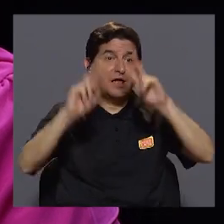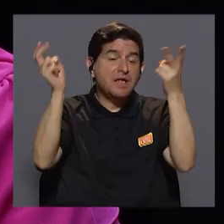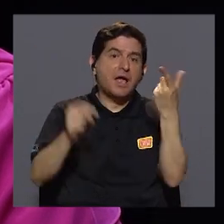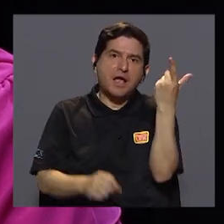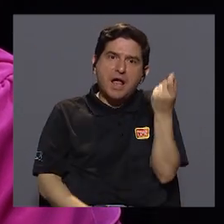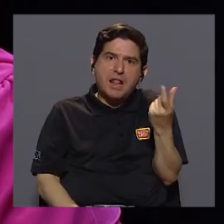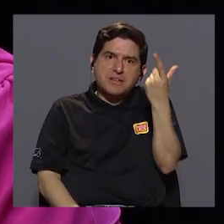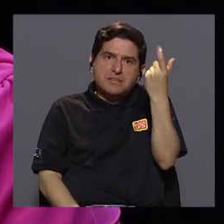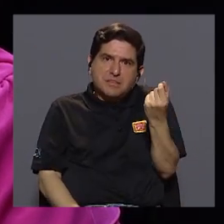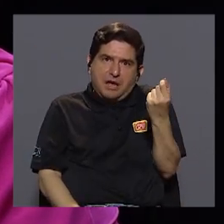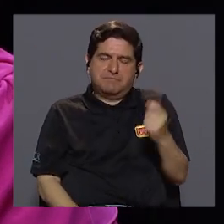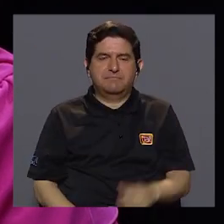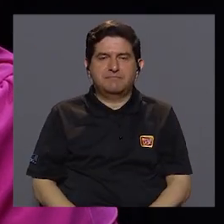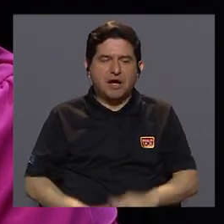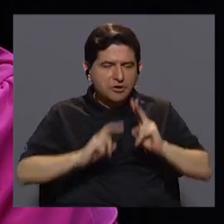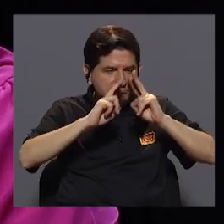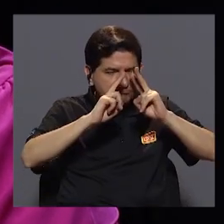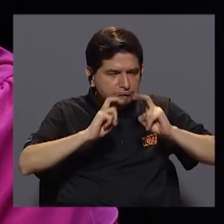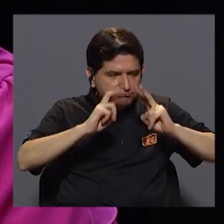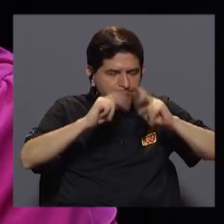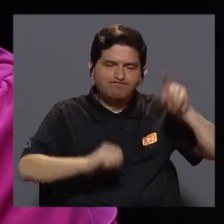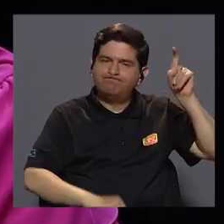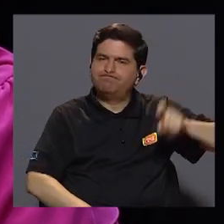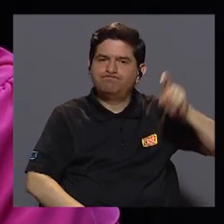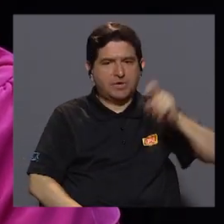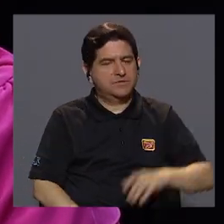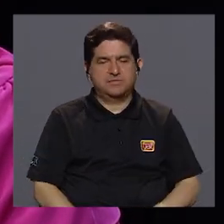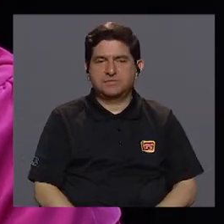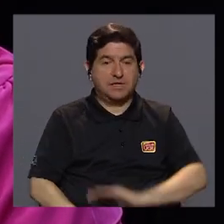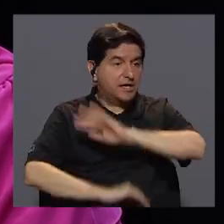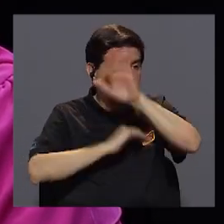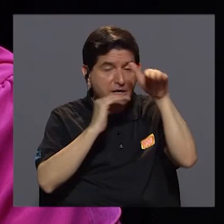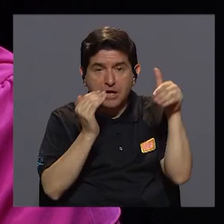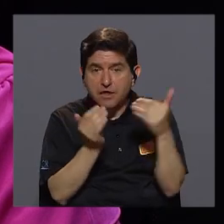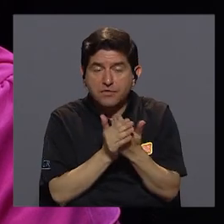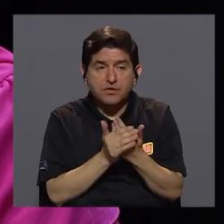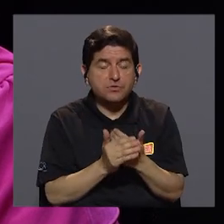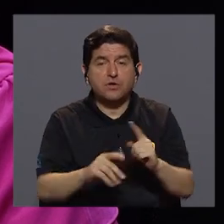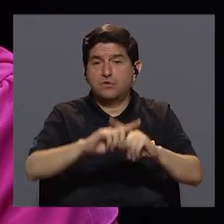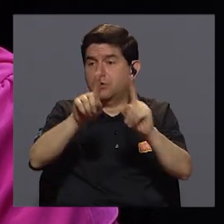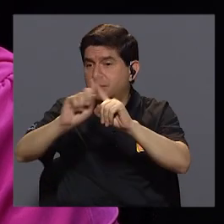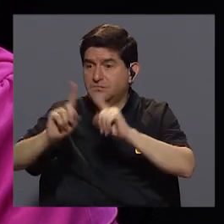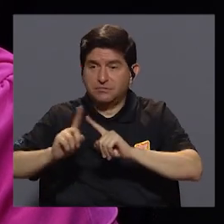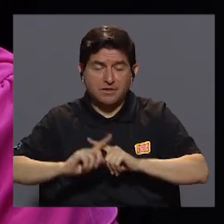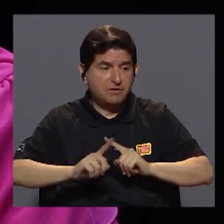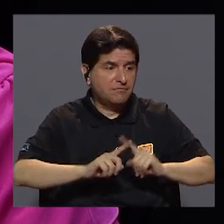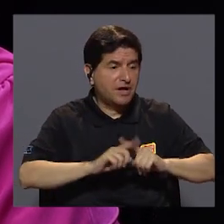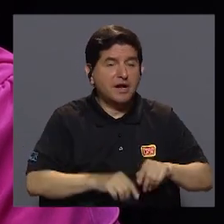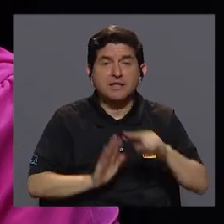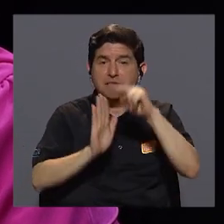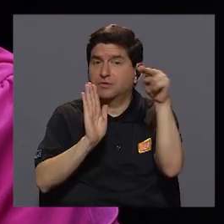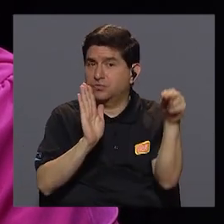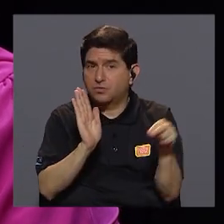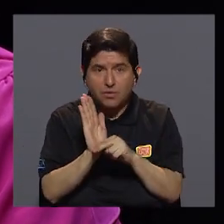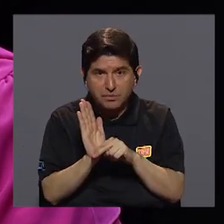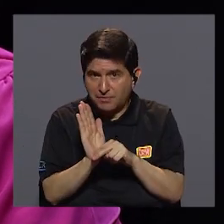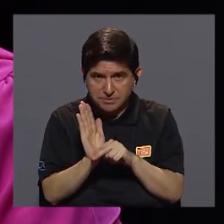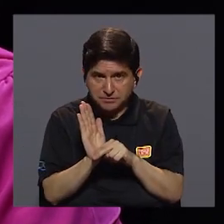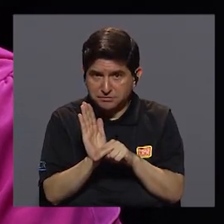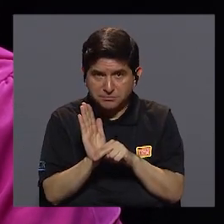el tema de pensiones, lo que es la revisión necesaria de todos estos parámetros,